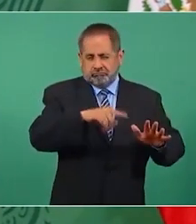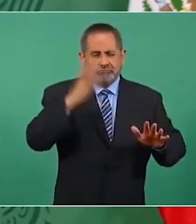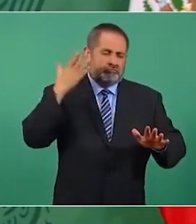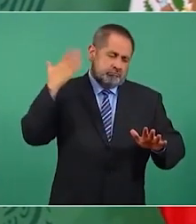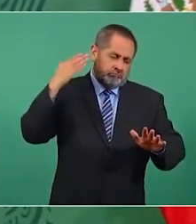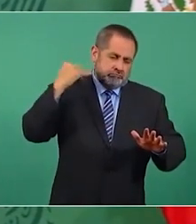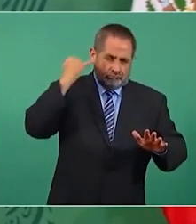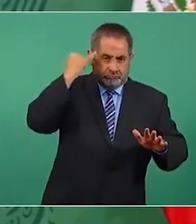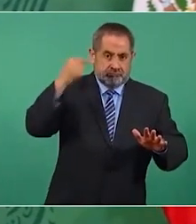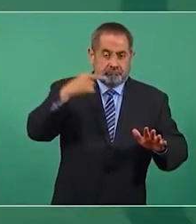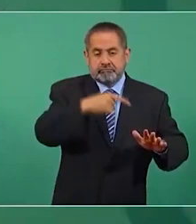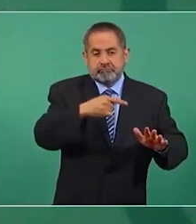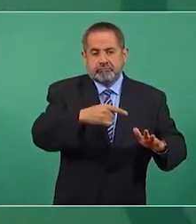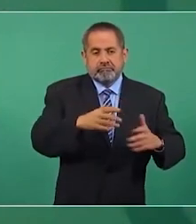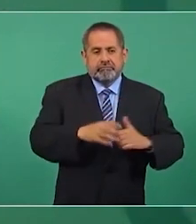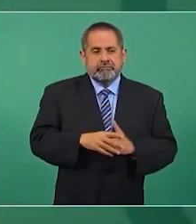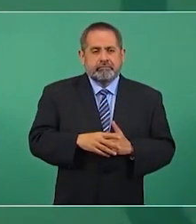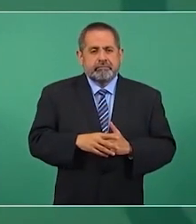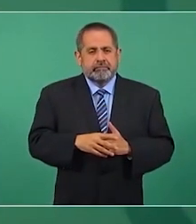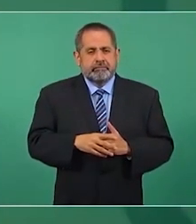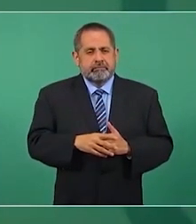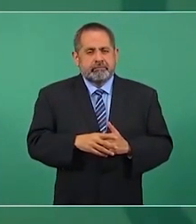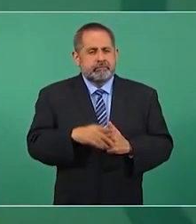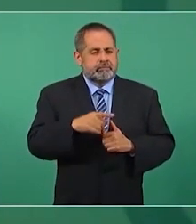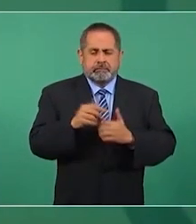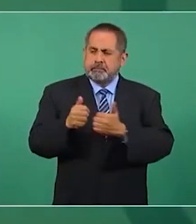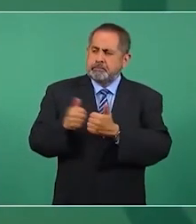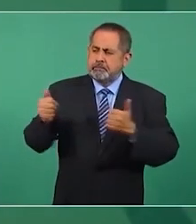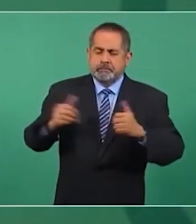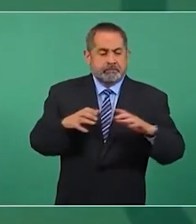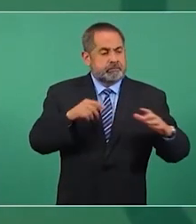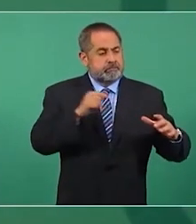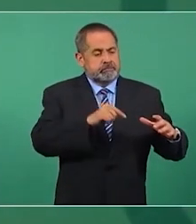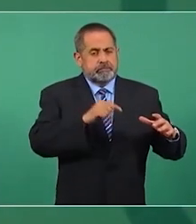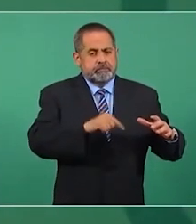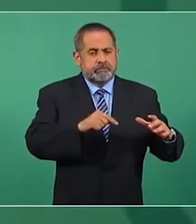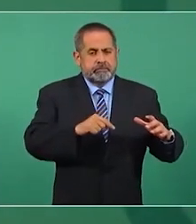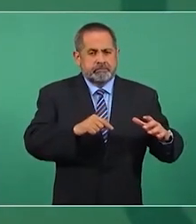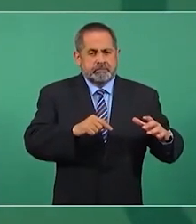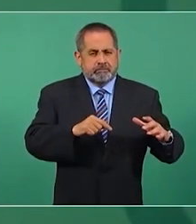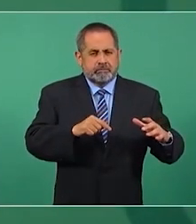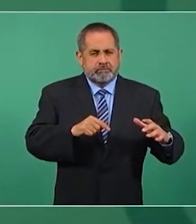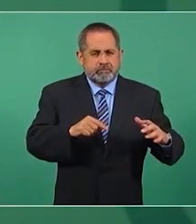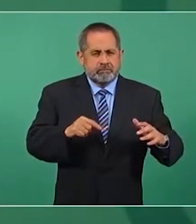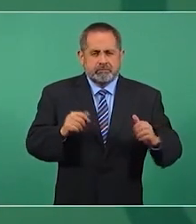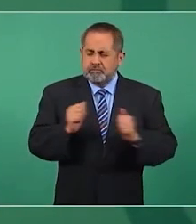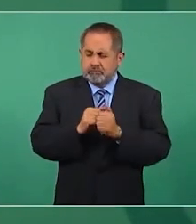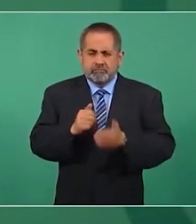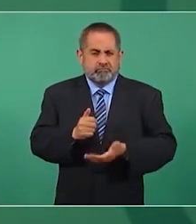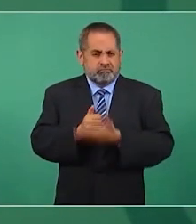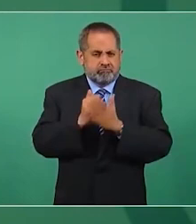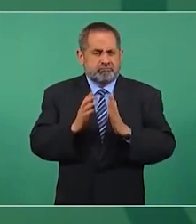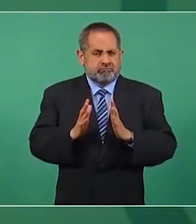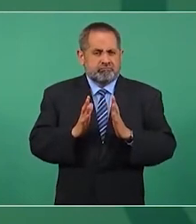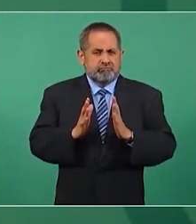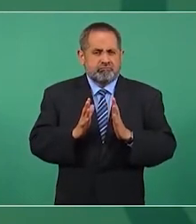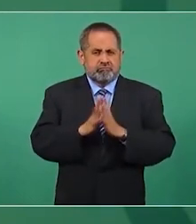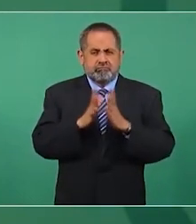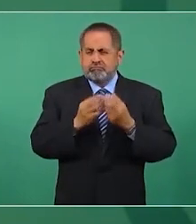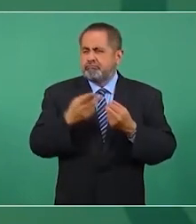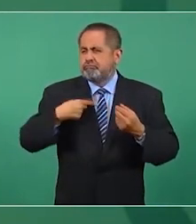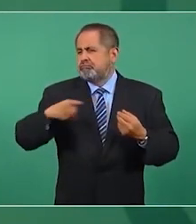se constituyera de manera independiente incluso con participación externa